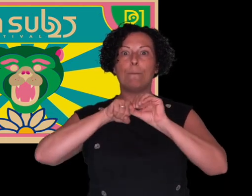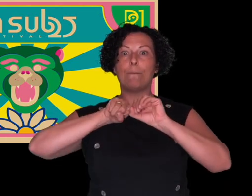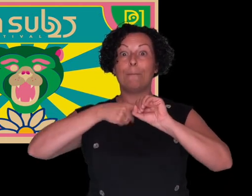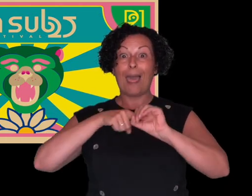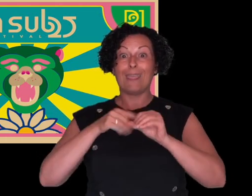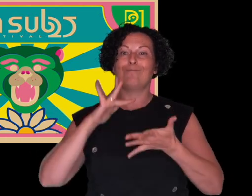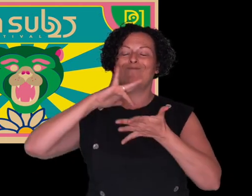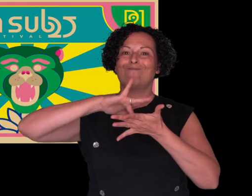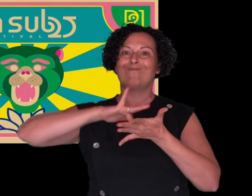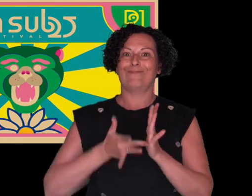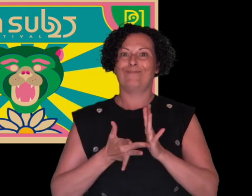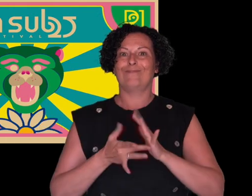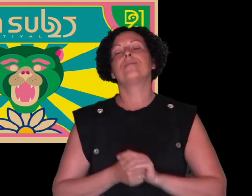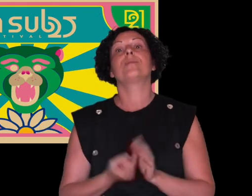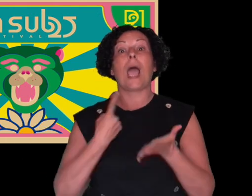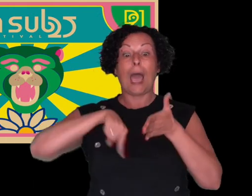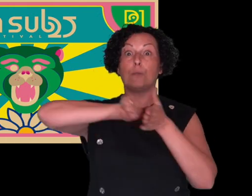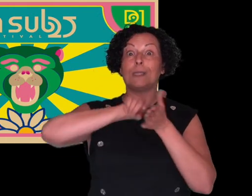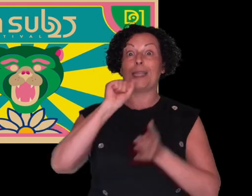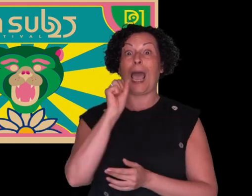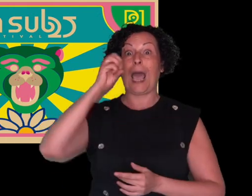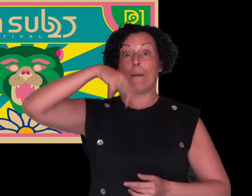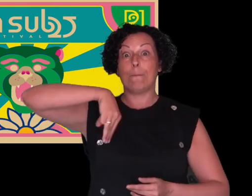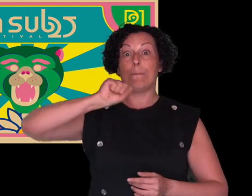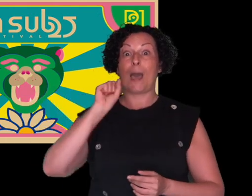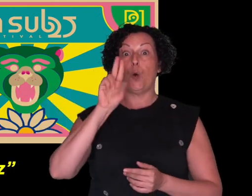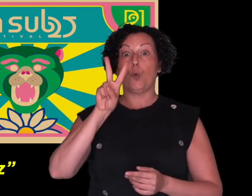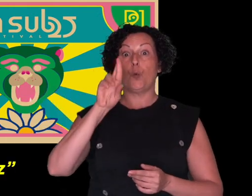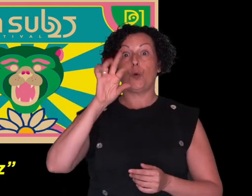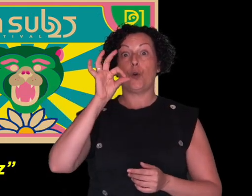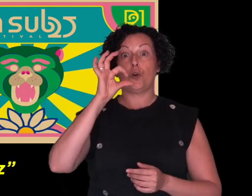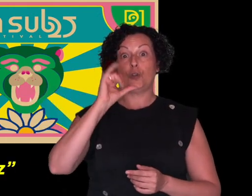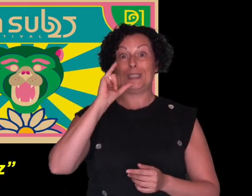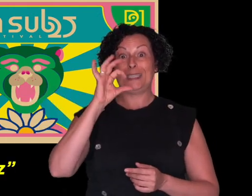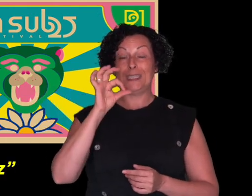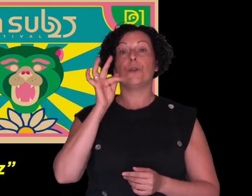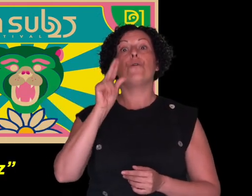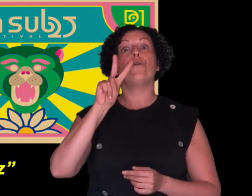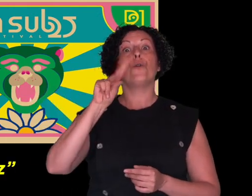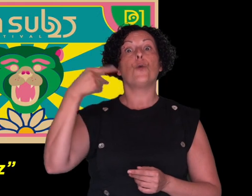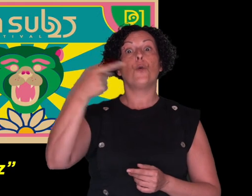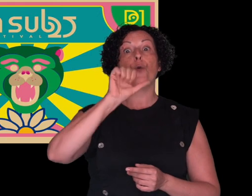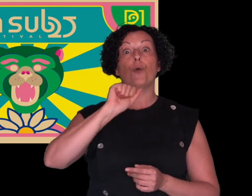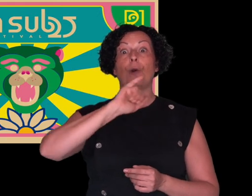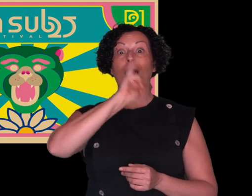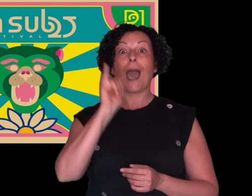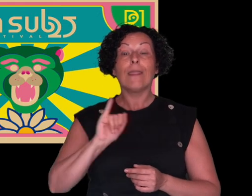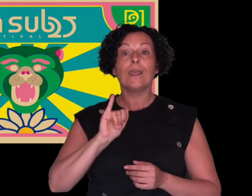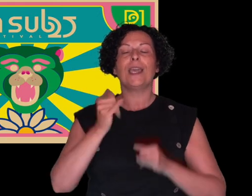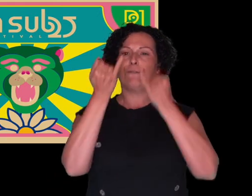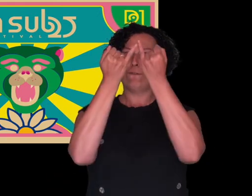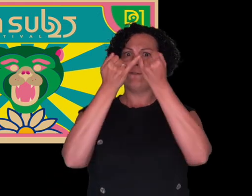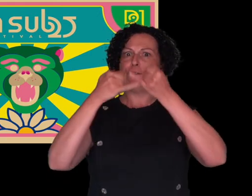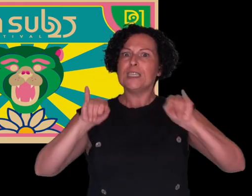hasta completar el aforo previsto. Apúntate en Amaurosis Fugaz y